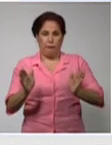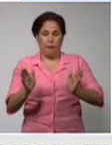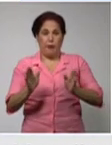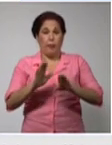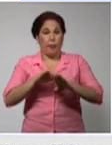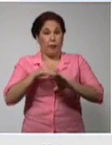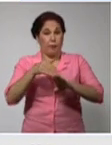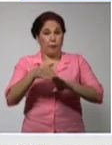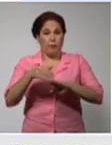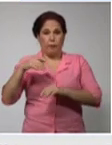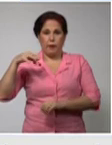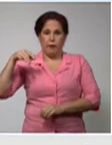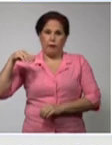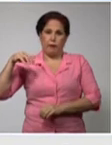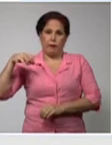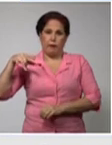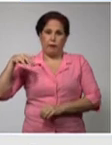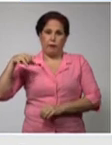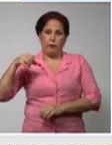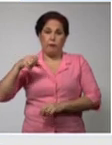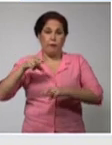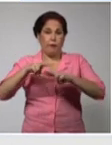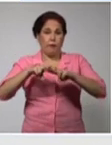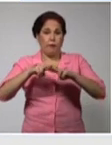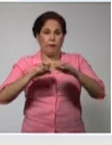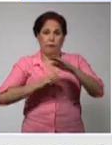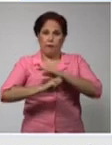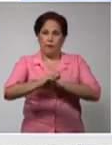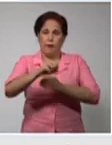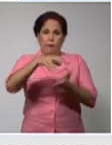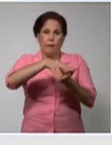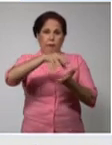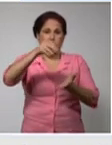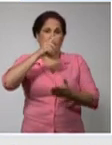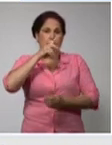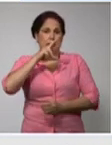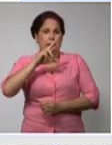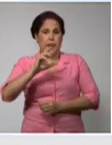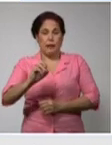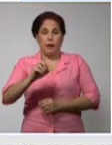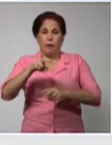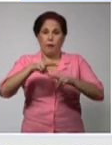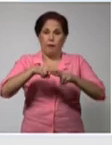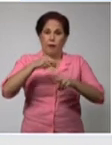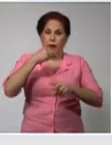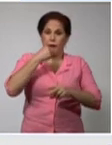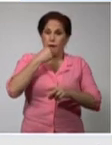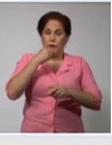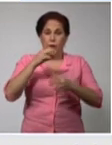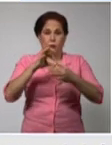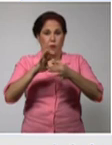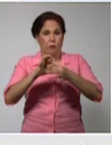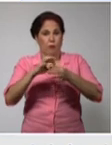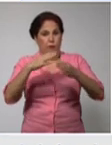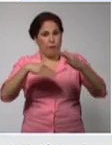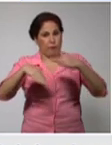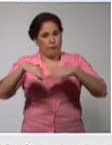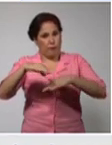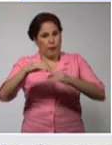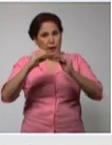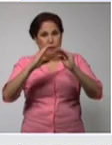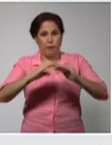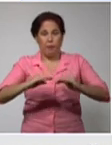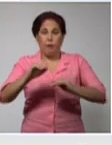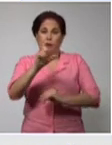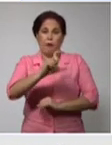Pinar de Río, Habana del Este, Plaza, Cerro, Habana Vieja, Playa, Guanabacoa, después Camagüey, el